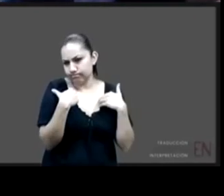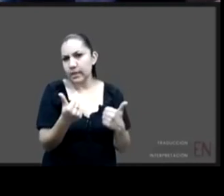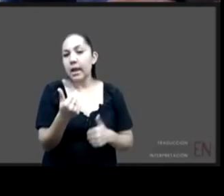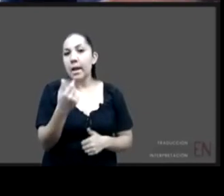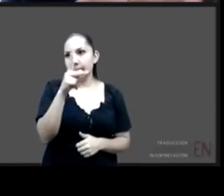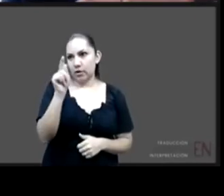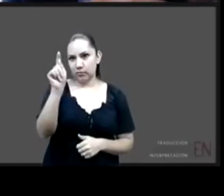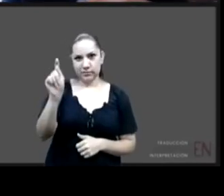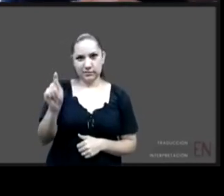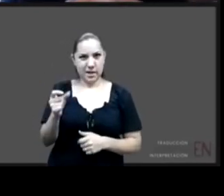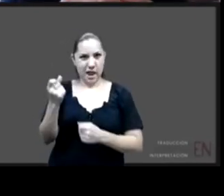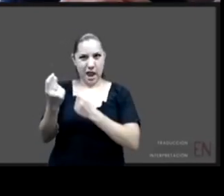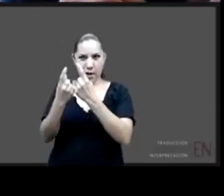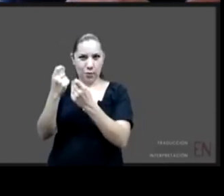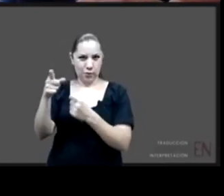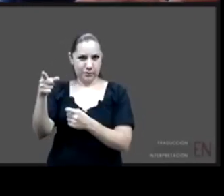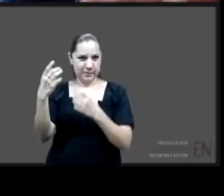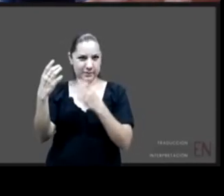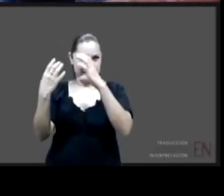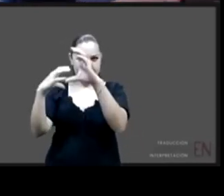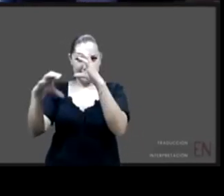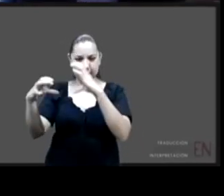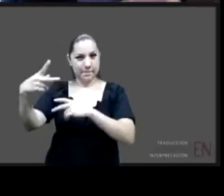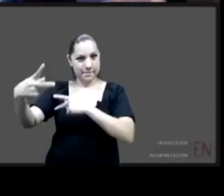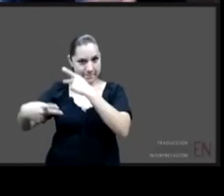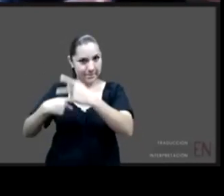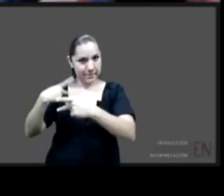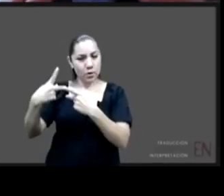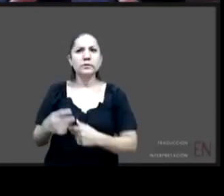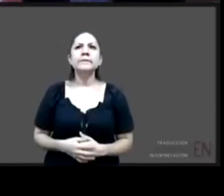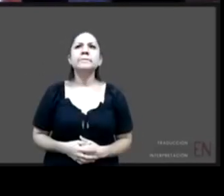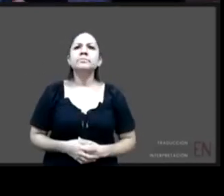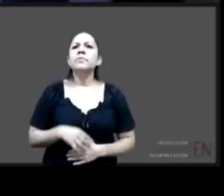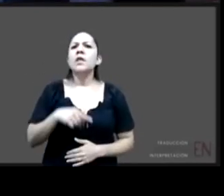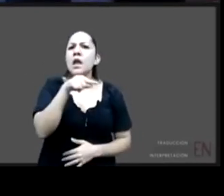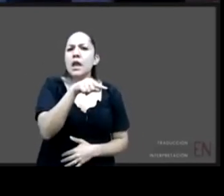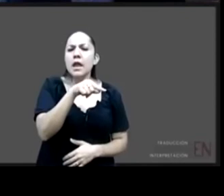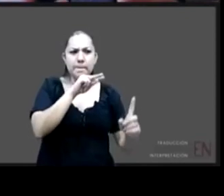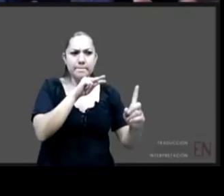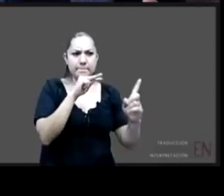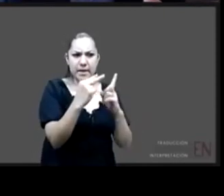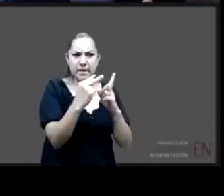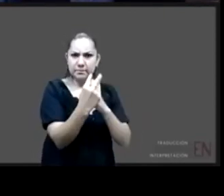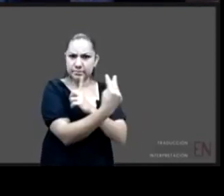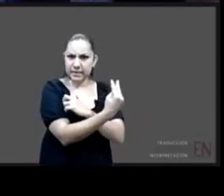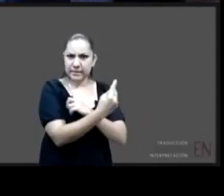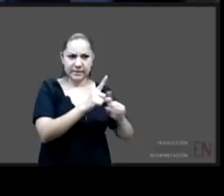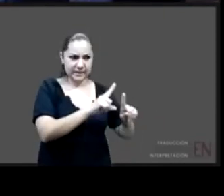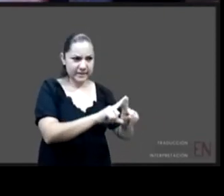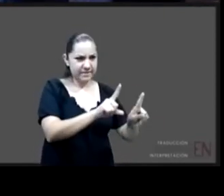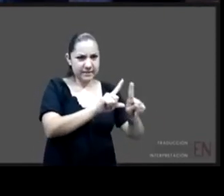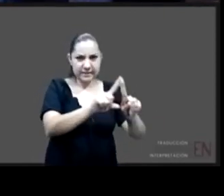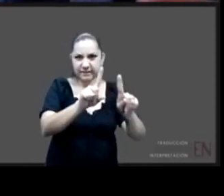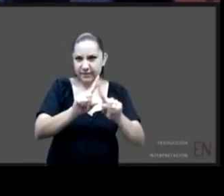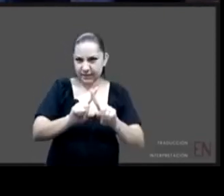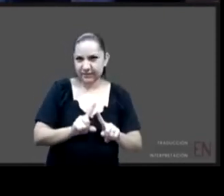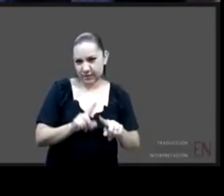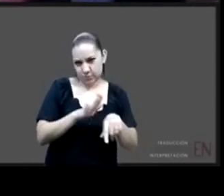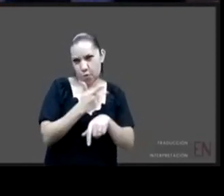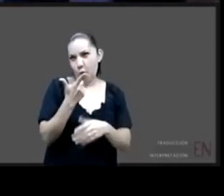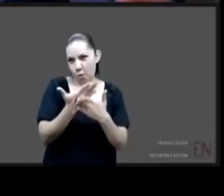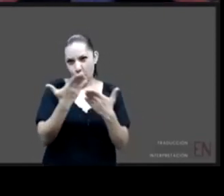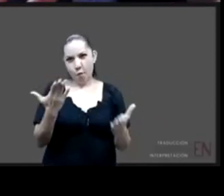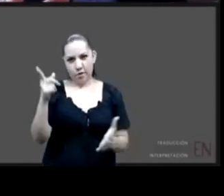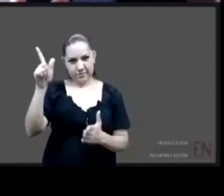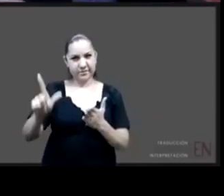seguir esta serie de perspectivas diferenciadas que hoy hay en el marco legal en todo el país en donde